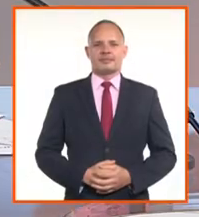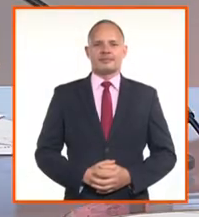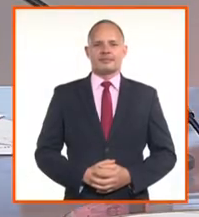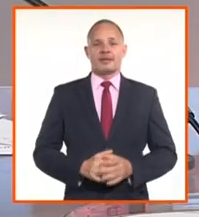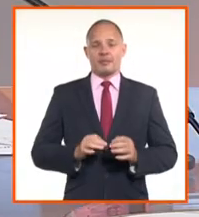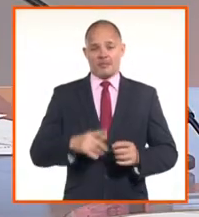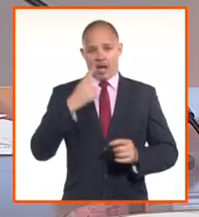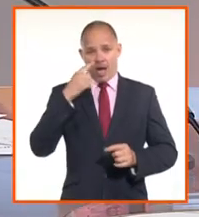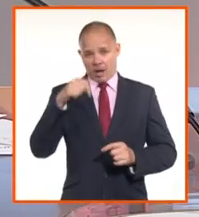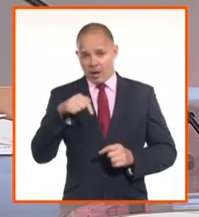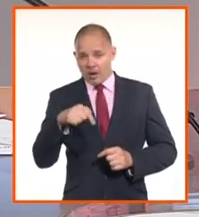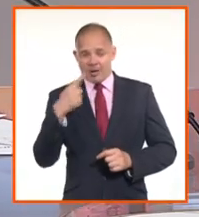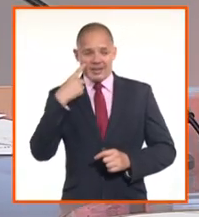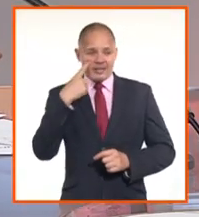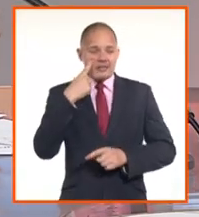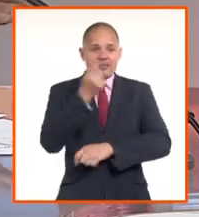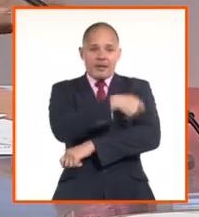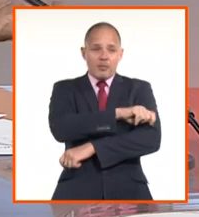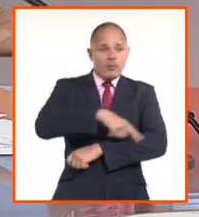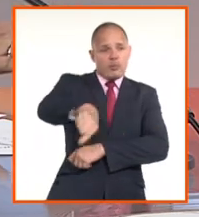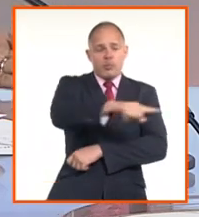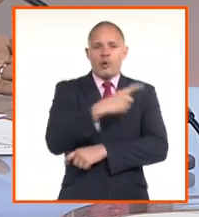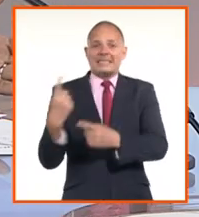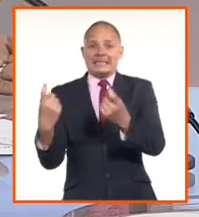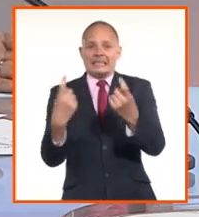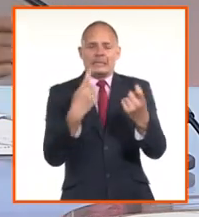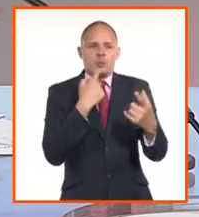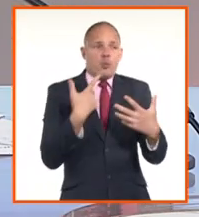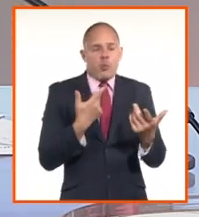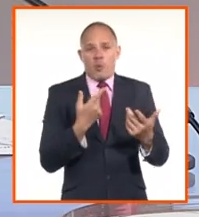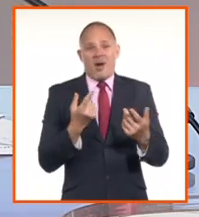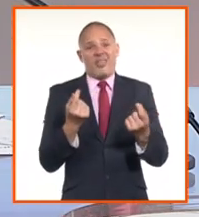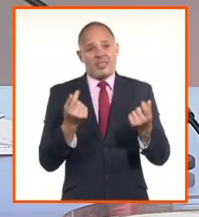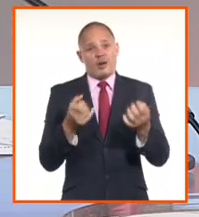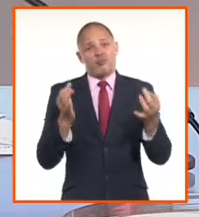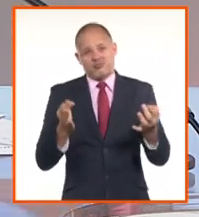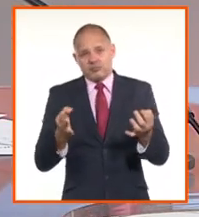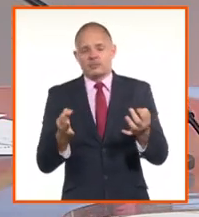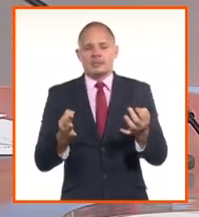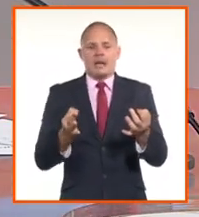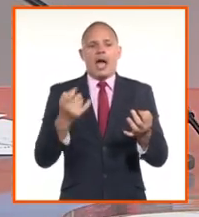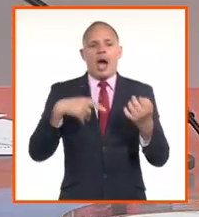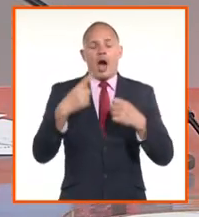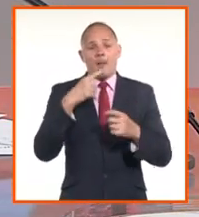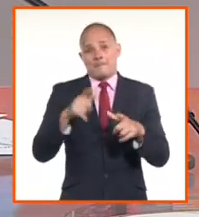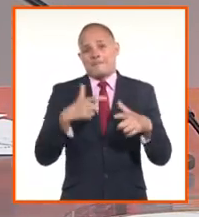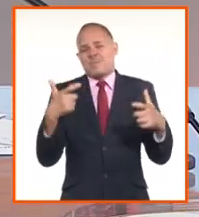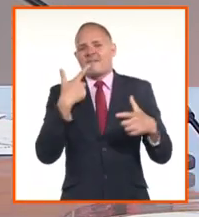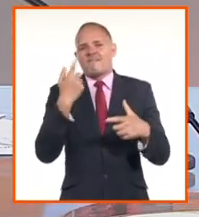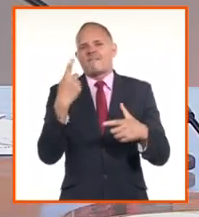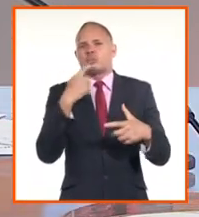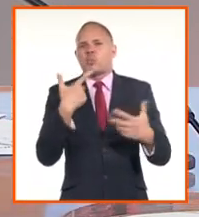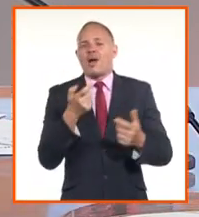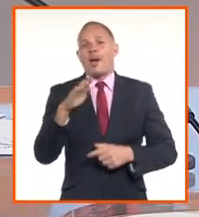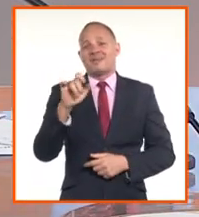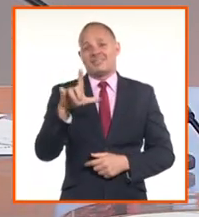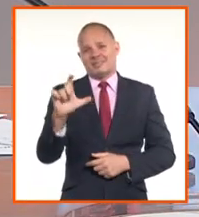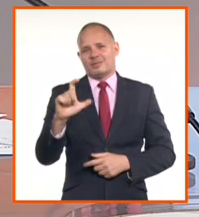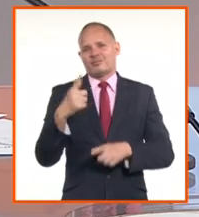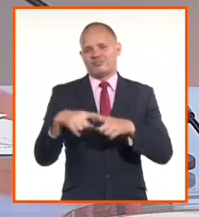que reconocer que el efectivo tiene una demanda detrás de moneda libremente convertible para poder adquirir